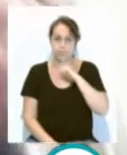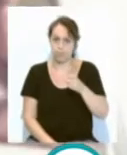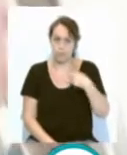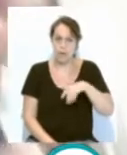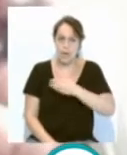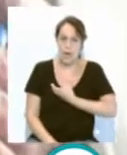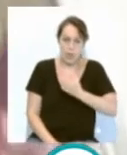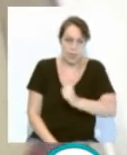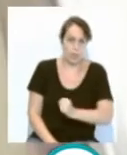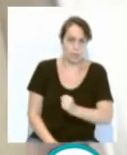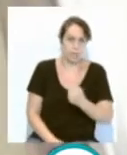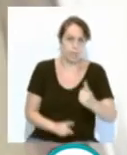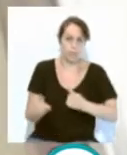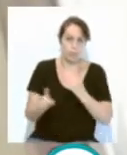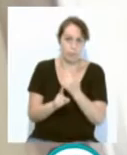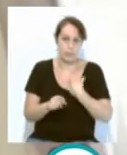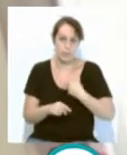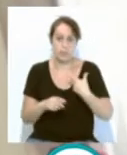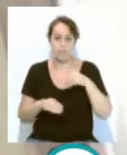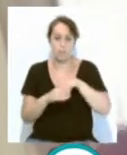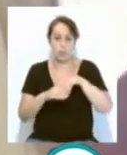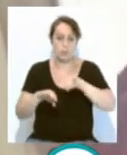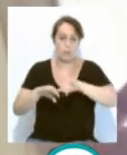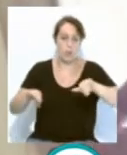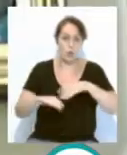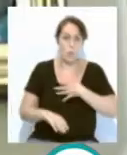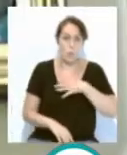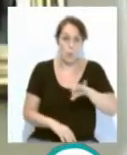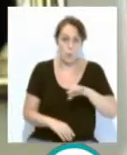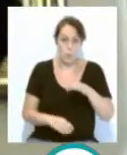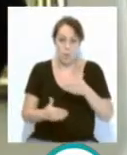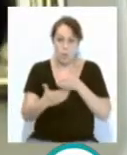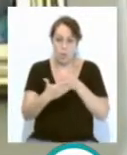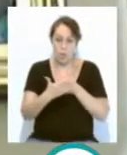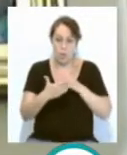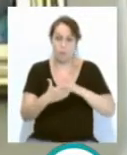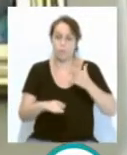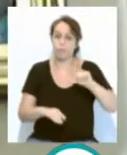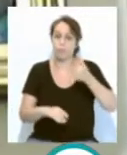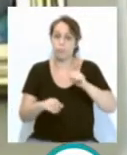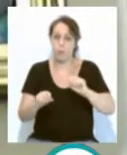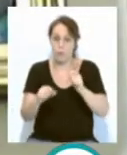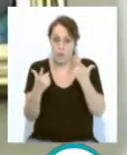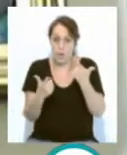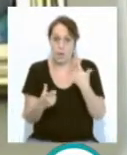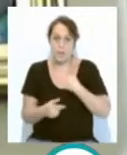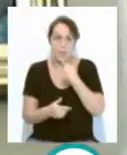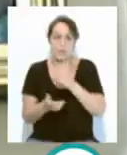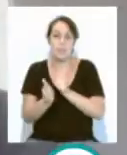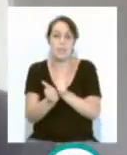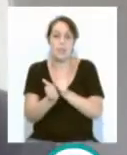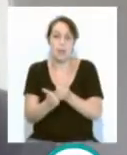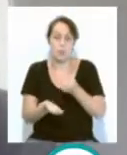rechazado ante la posibilidad de que una votación por separado pudiera provocar un bloqueo en la aprobación definitiva, según ha indicado la secretaria municipal.